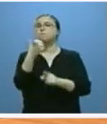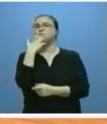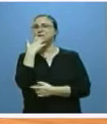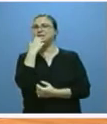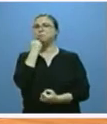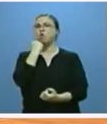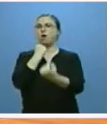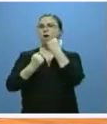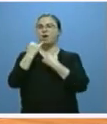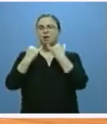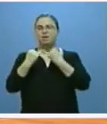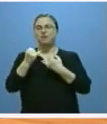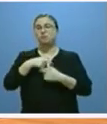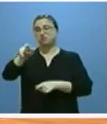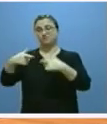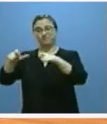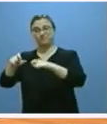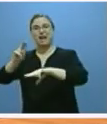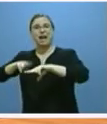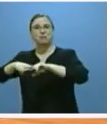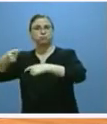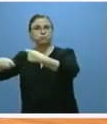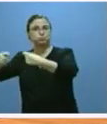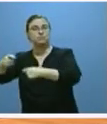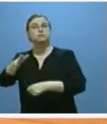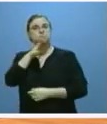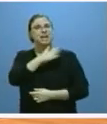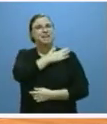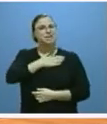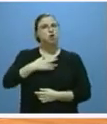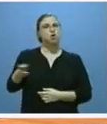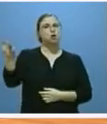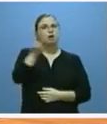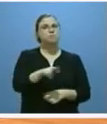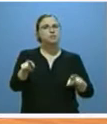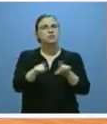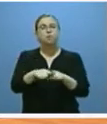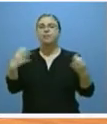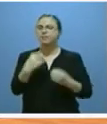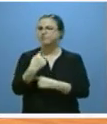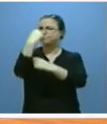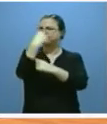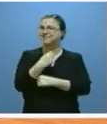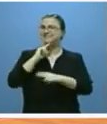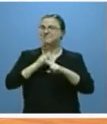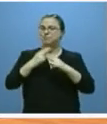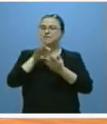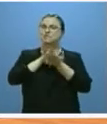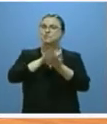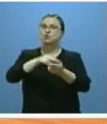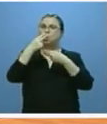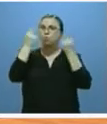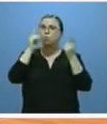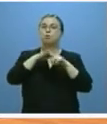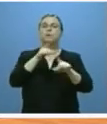los suministradores locales de carbón, por lo que seguimos insistiendo en que se recupere la obligación de servicio público para el uso de